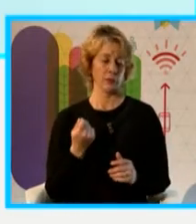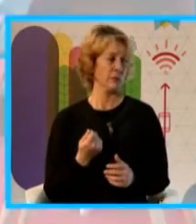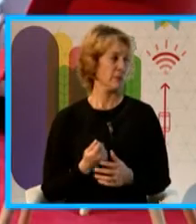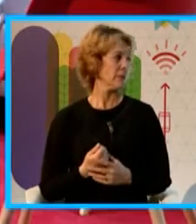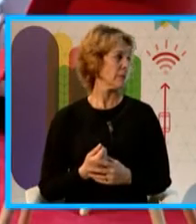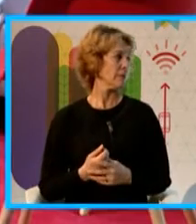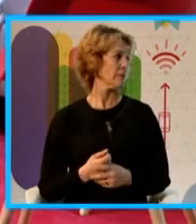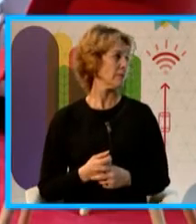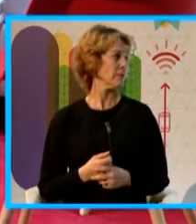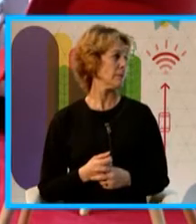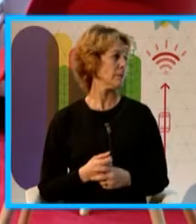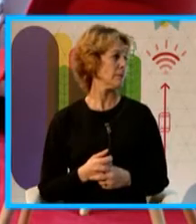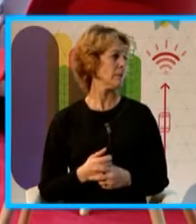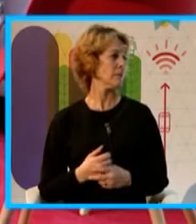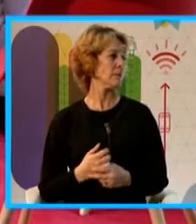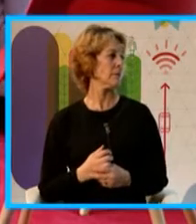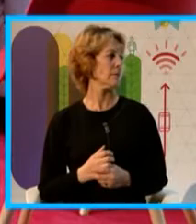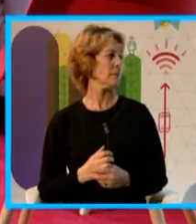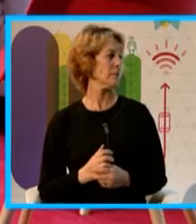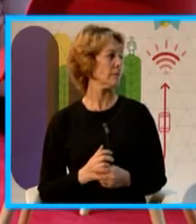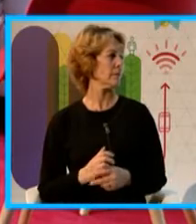Ah, viste. Te gané, la puse primero. Bien,